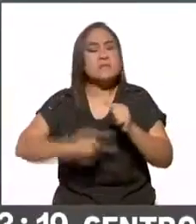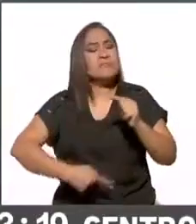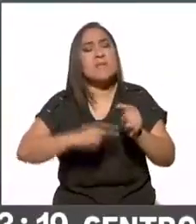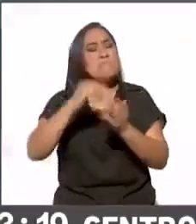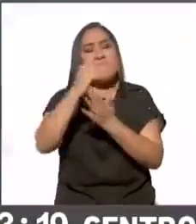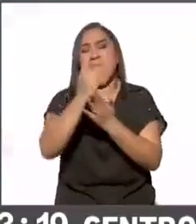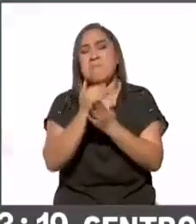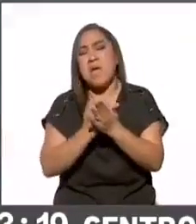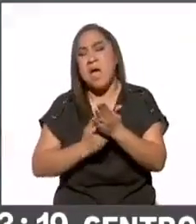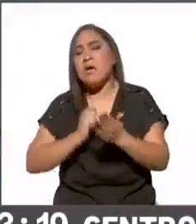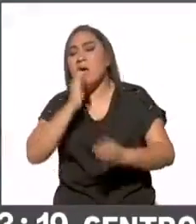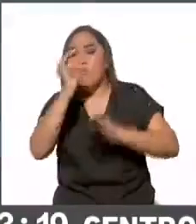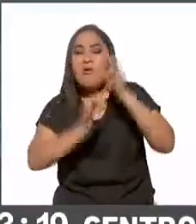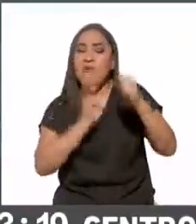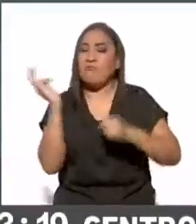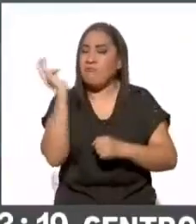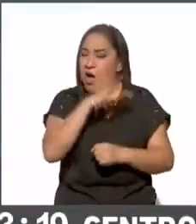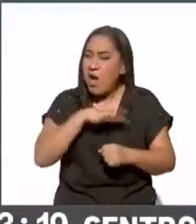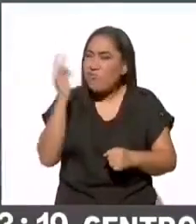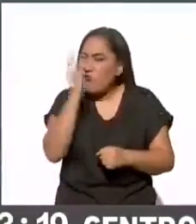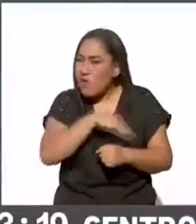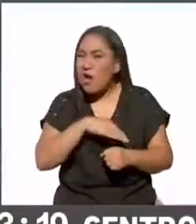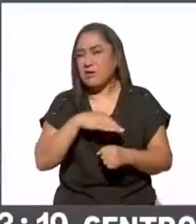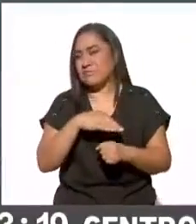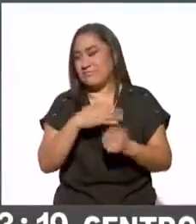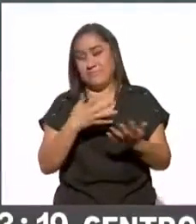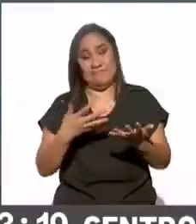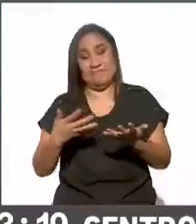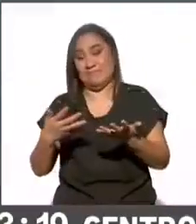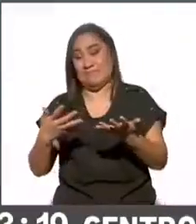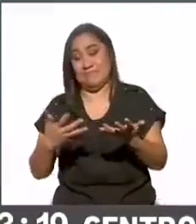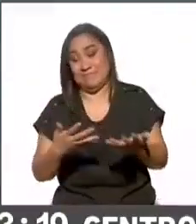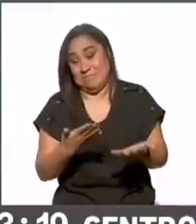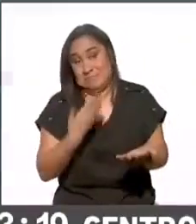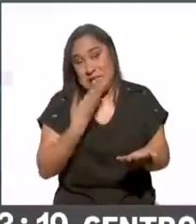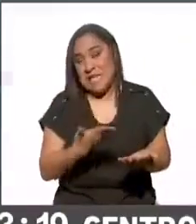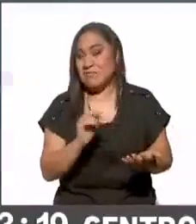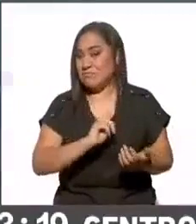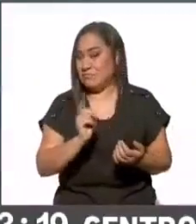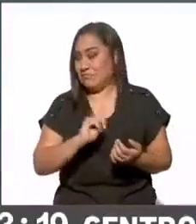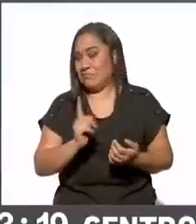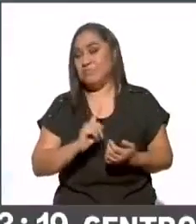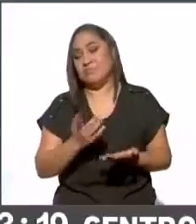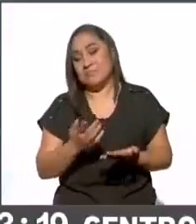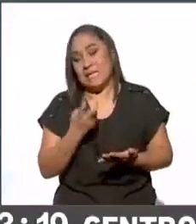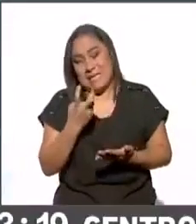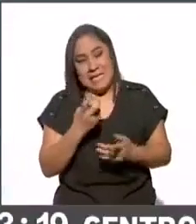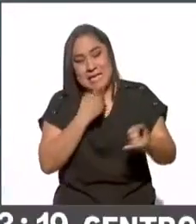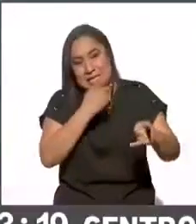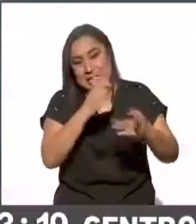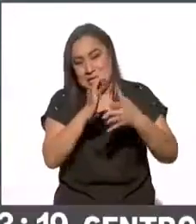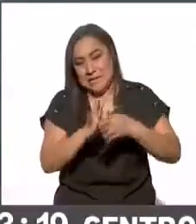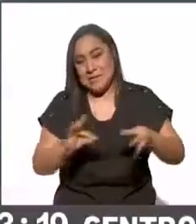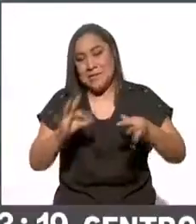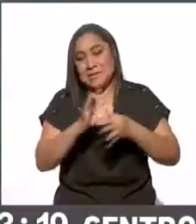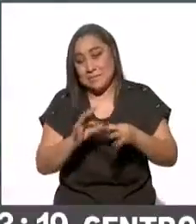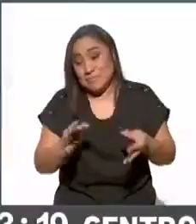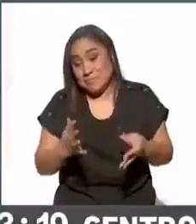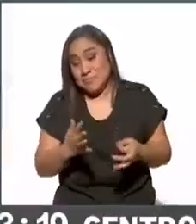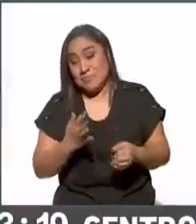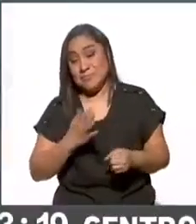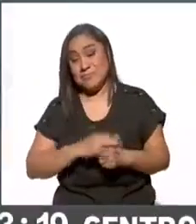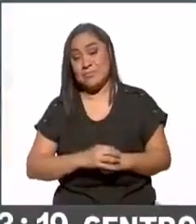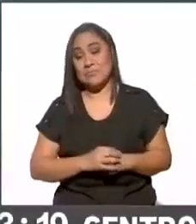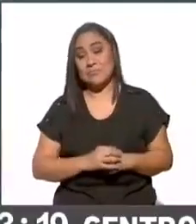todas estas noticias falsas, todas estas fake news que no nos llevan a ningún lado. Pero, así como lo han mencionado, pues esto